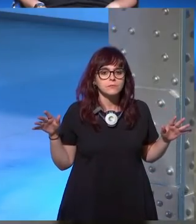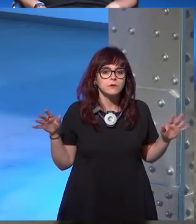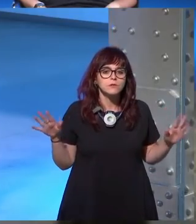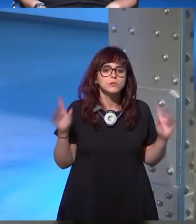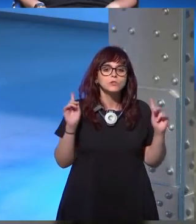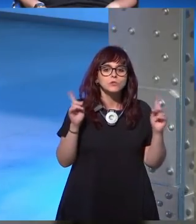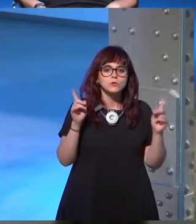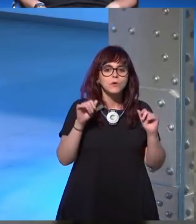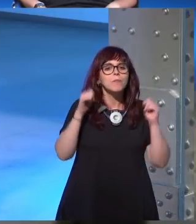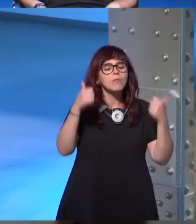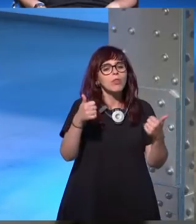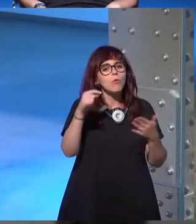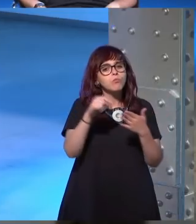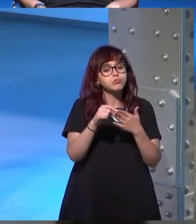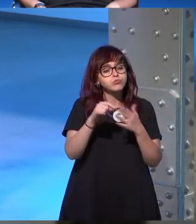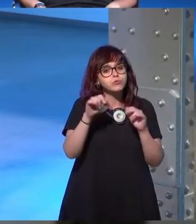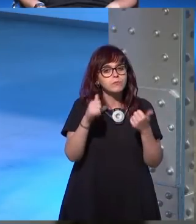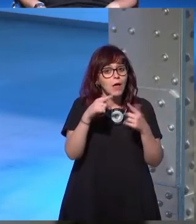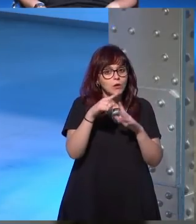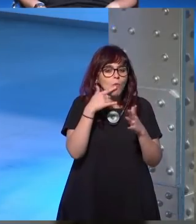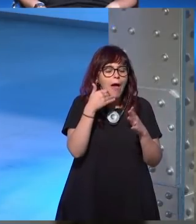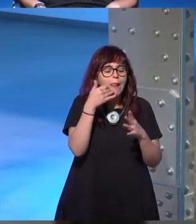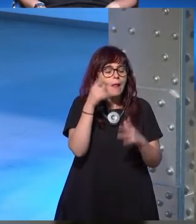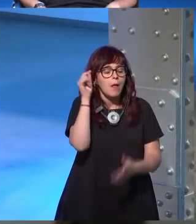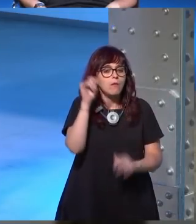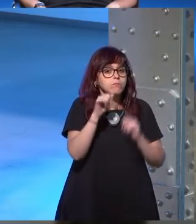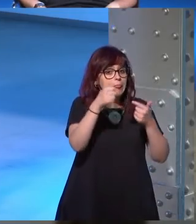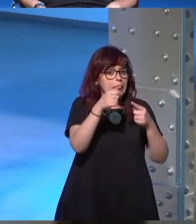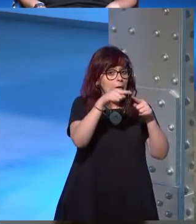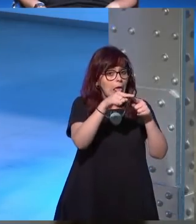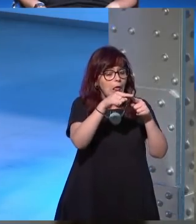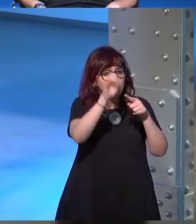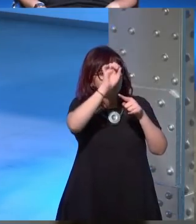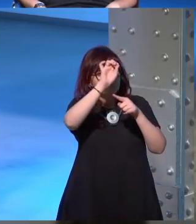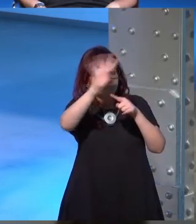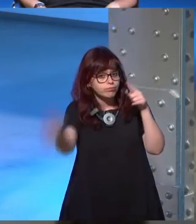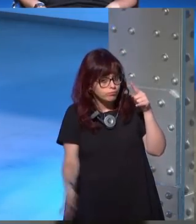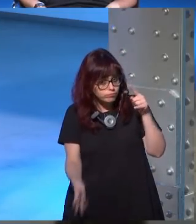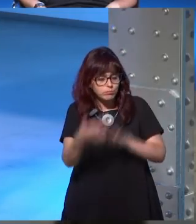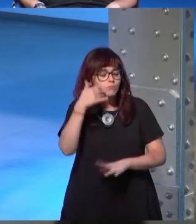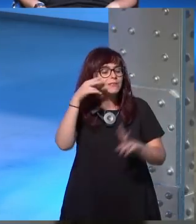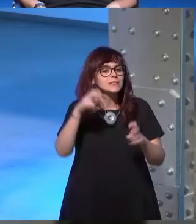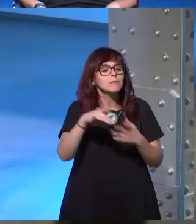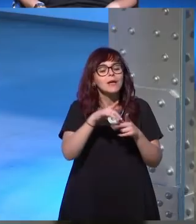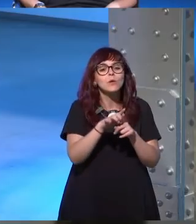suelo empezar con un punto y a partir de ahí desarrollo en este caso concreto era un